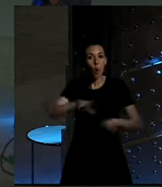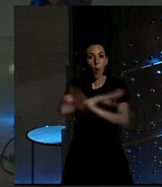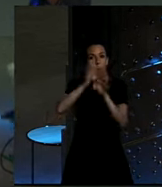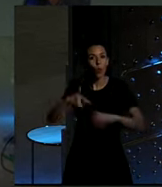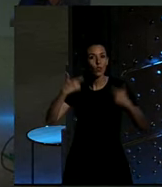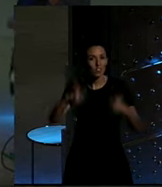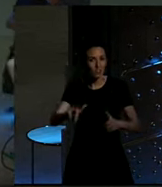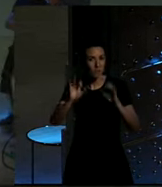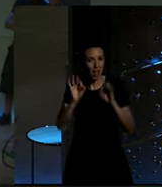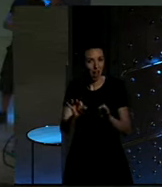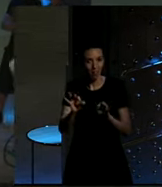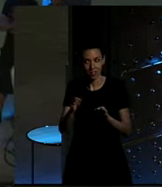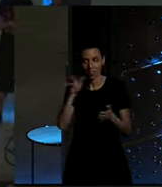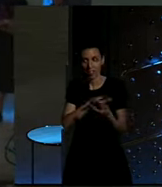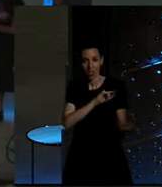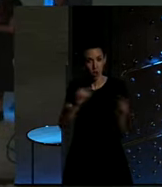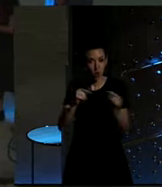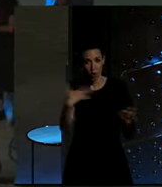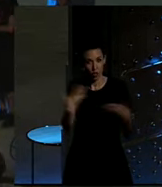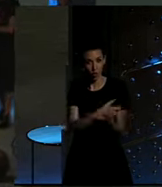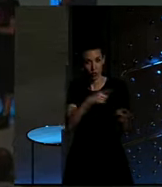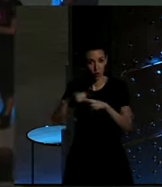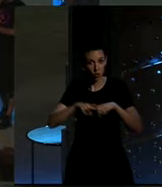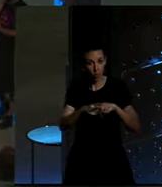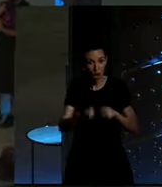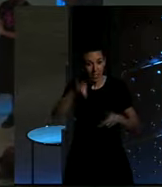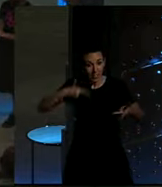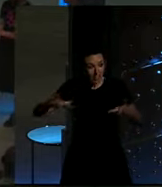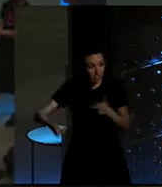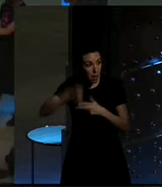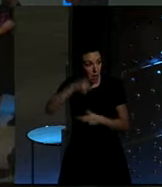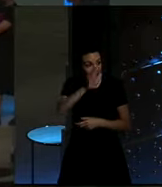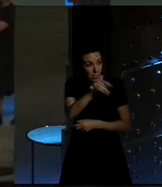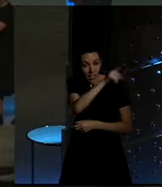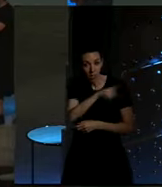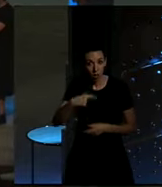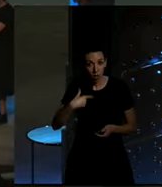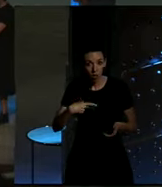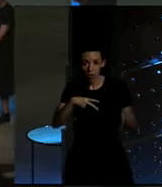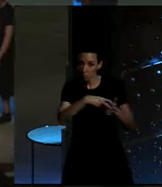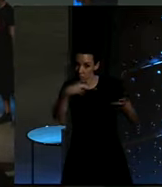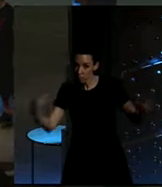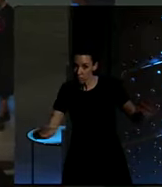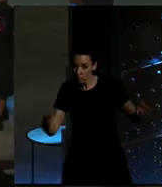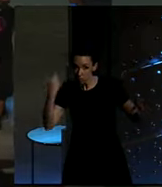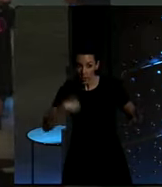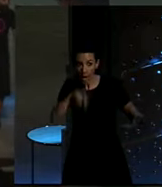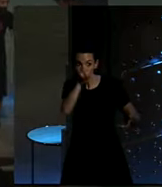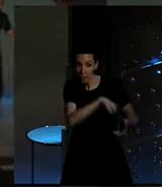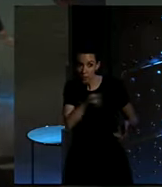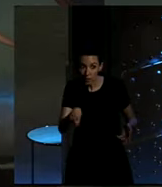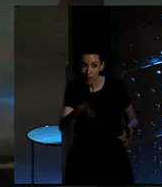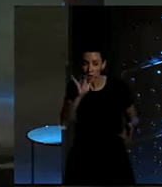parte del Vida en Martes en un coloquio entre todos. Venimos, tenemos más sillas. Seguimos. ¿Desconectamos? ¿Desconectamos ya? Vale, sí,